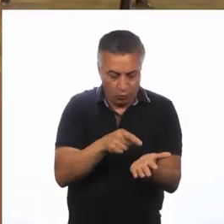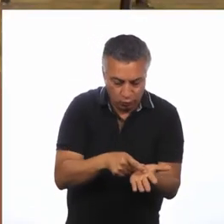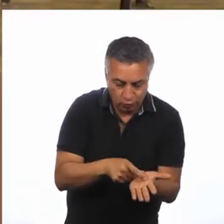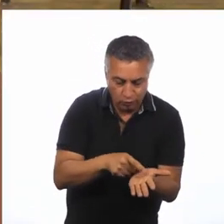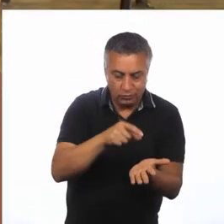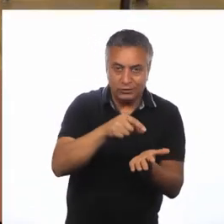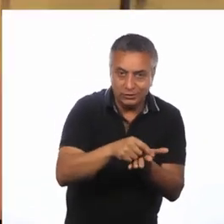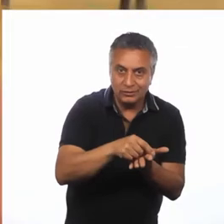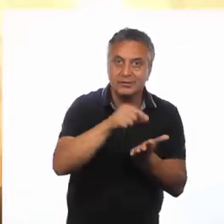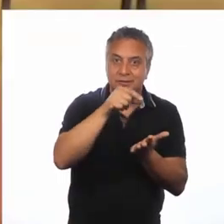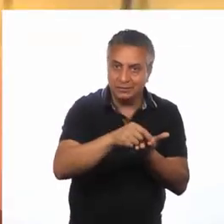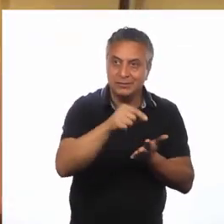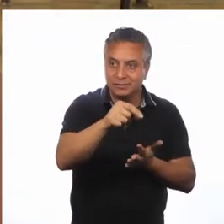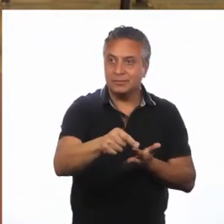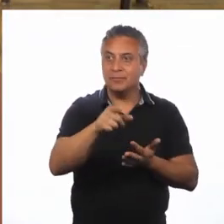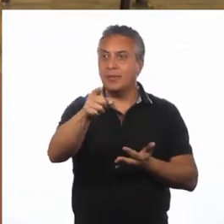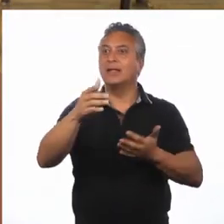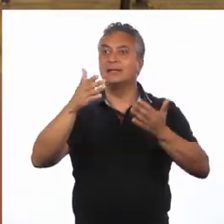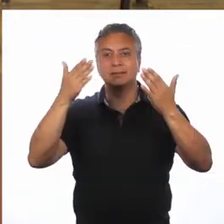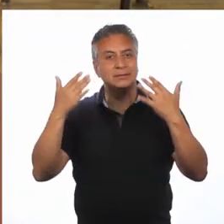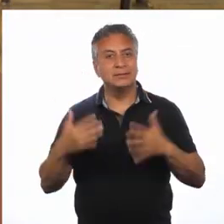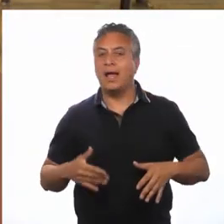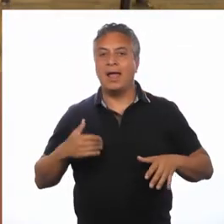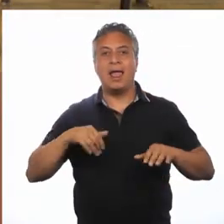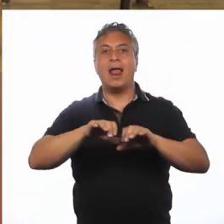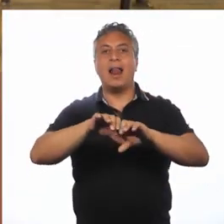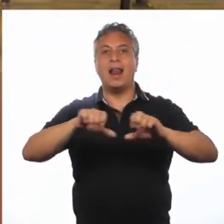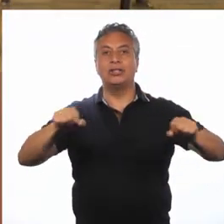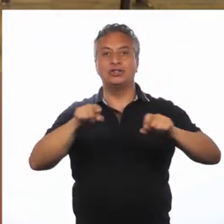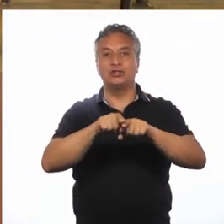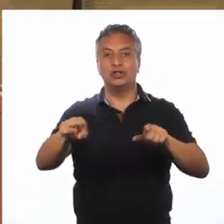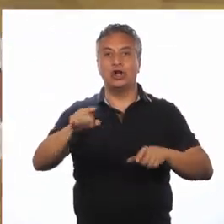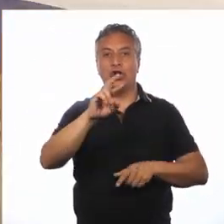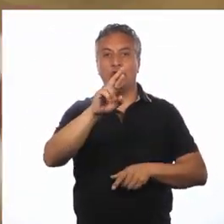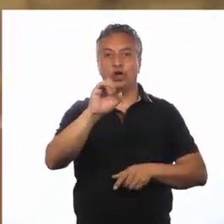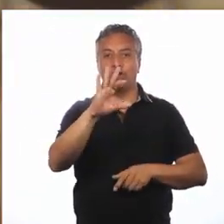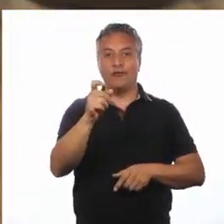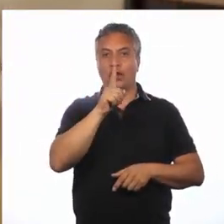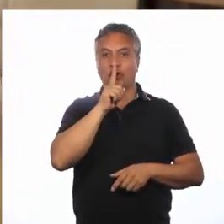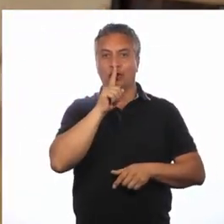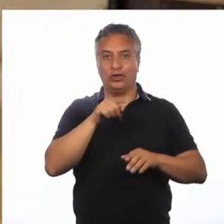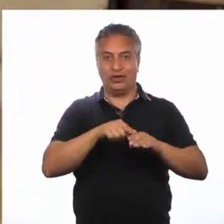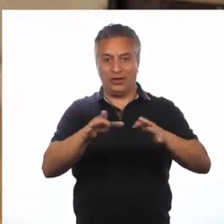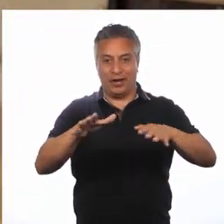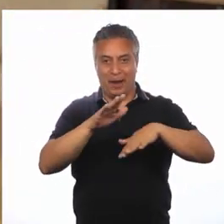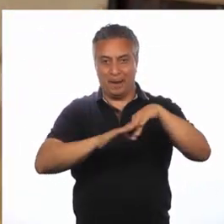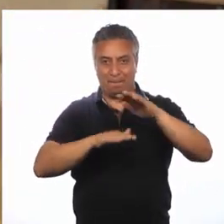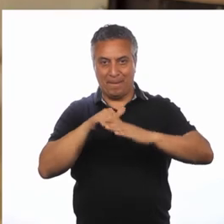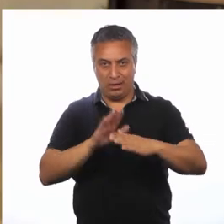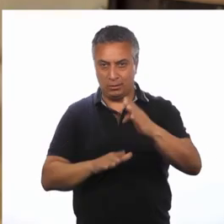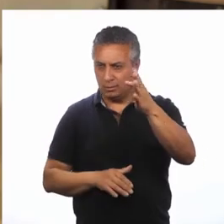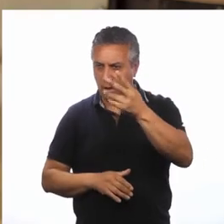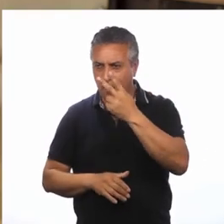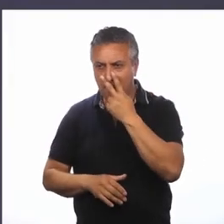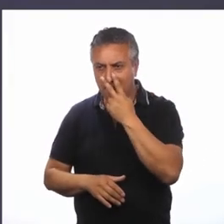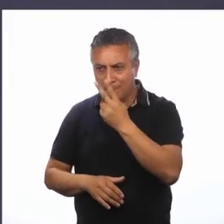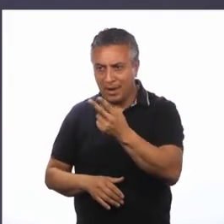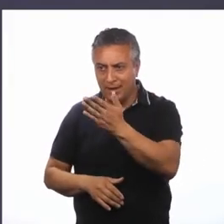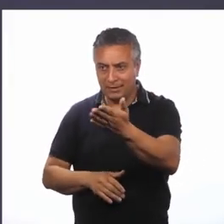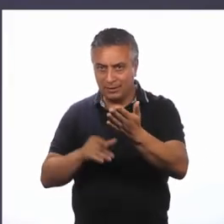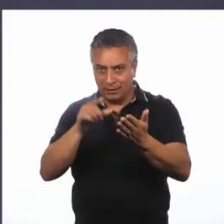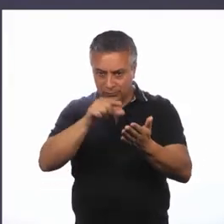Así Y ya tendremos Lista Nuestra mano Robótica Observen bien La